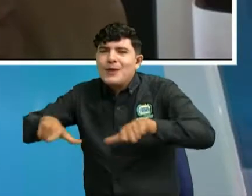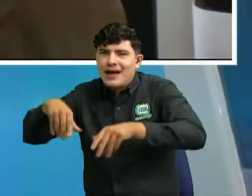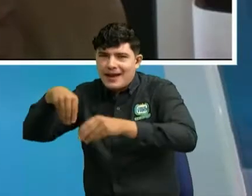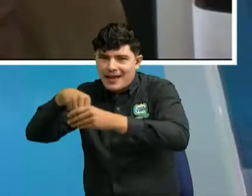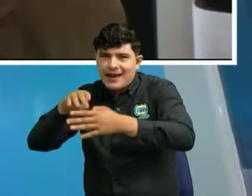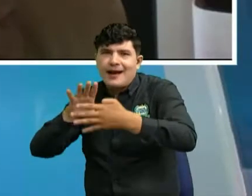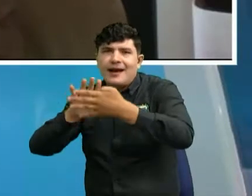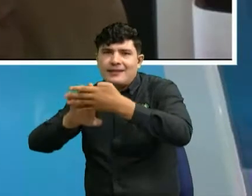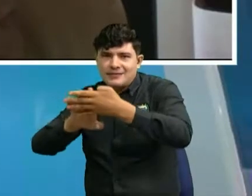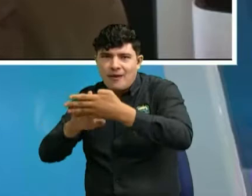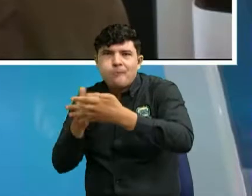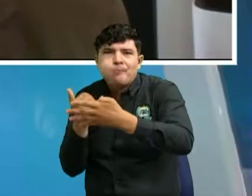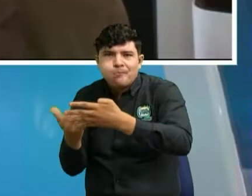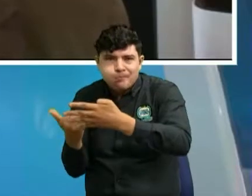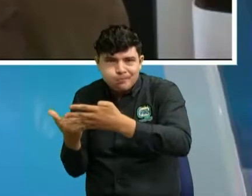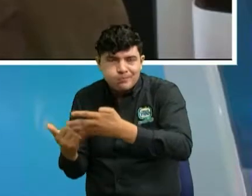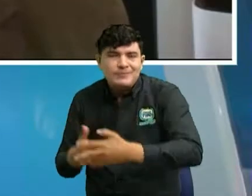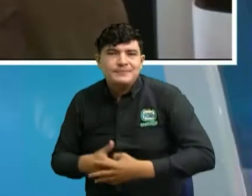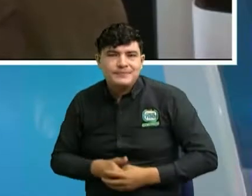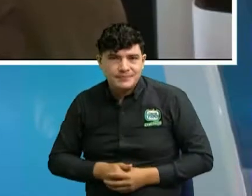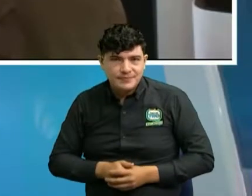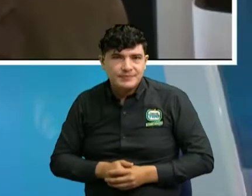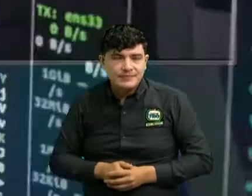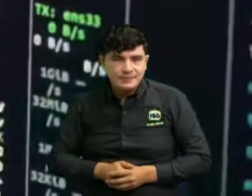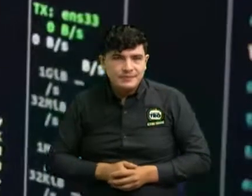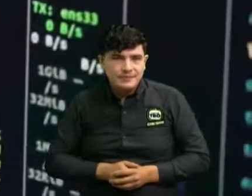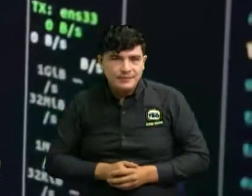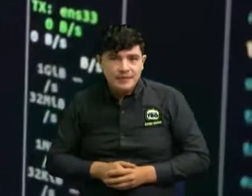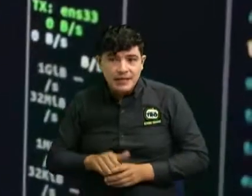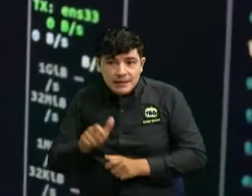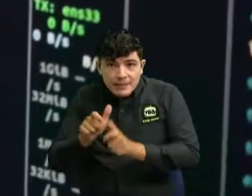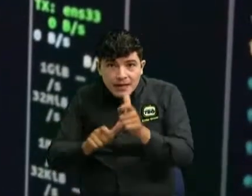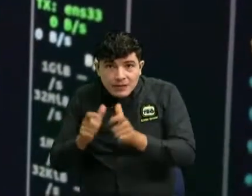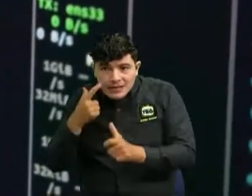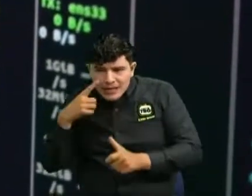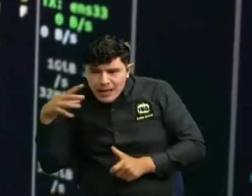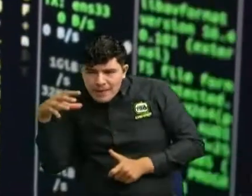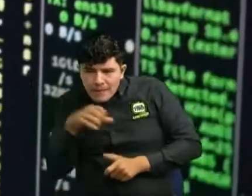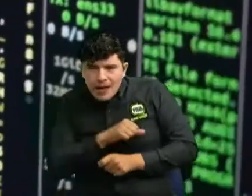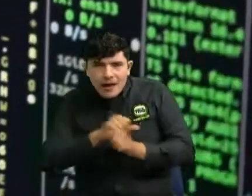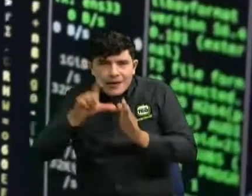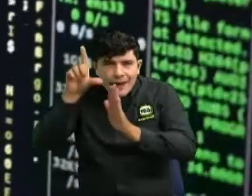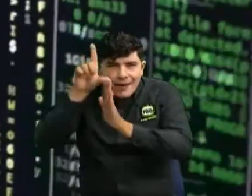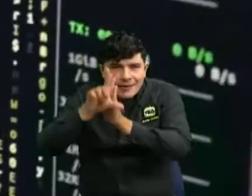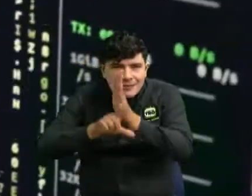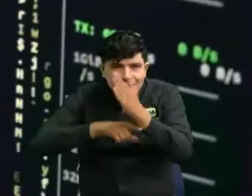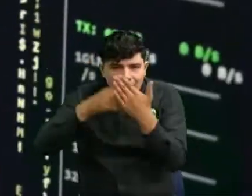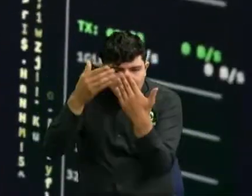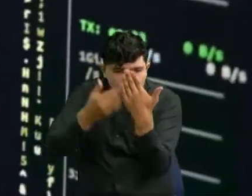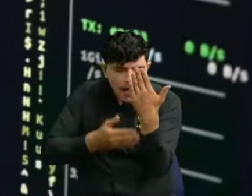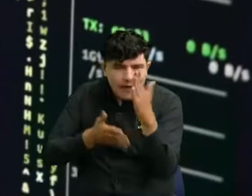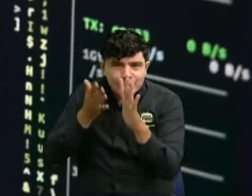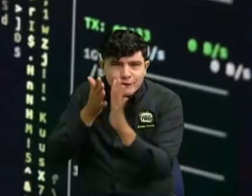familiares, conocidos, parientes. Entonces, tienen toda una gaceta de